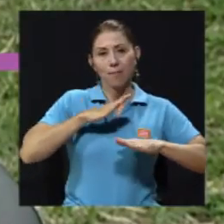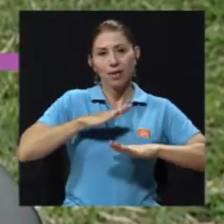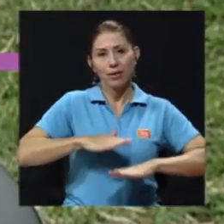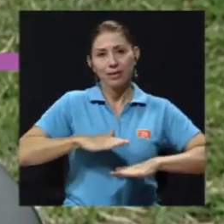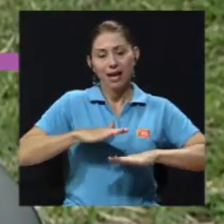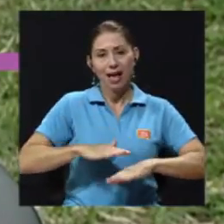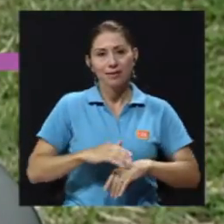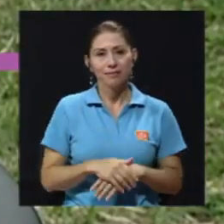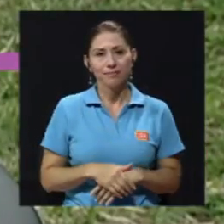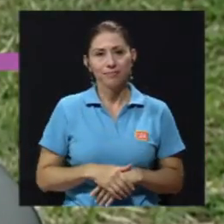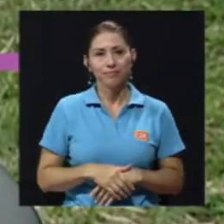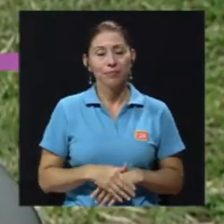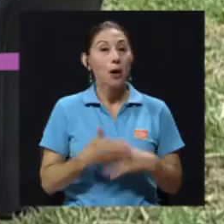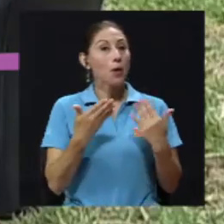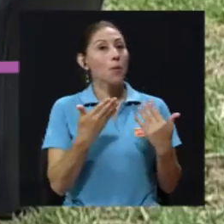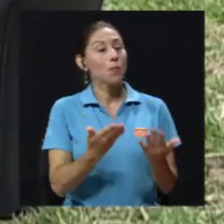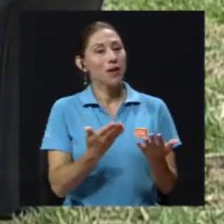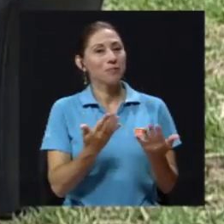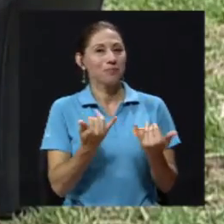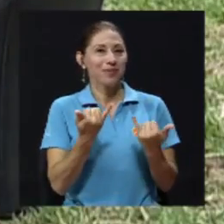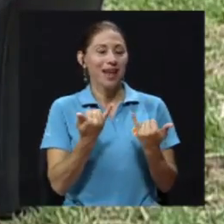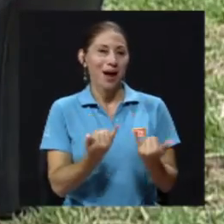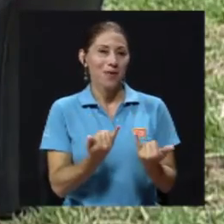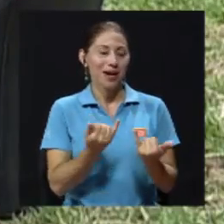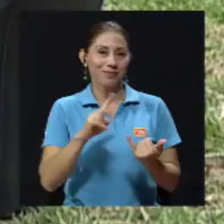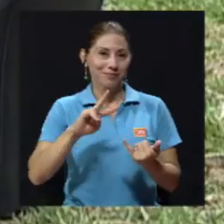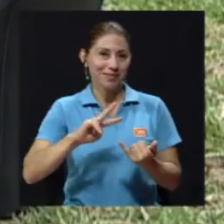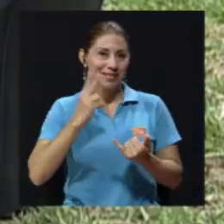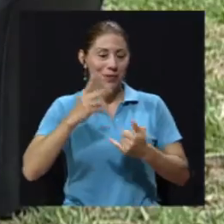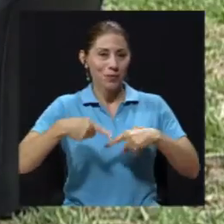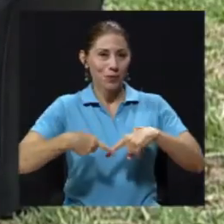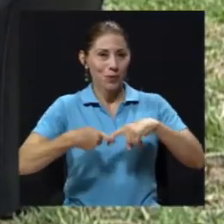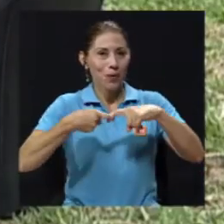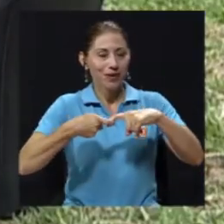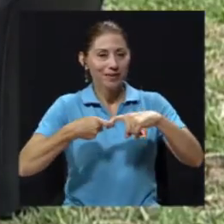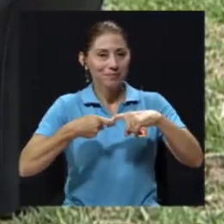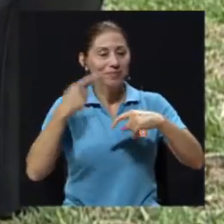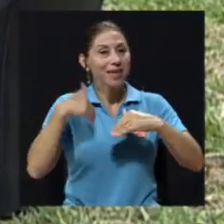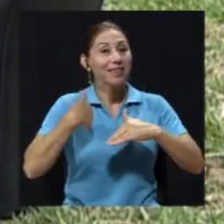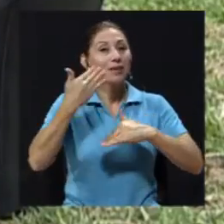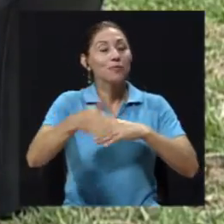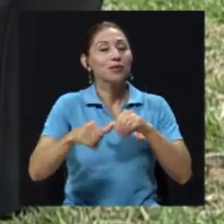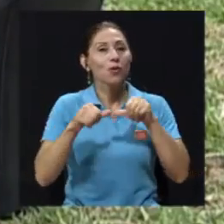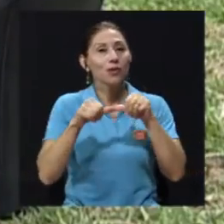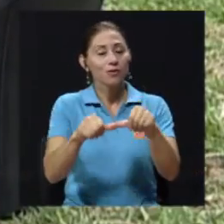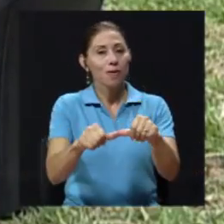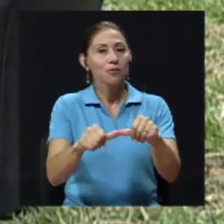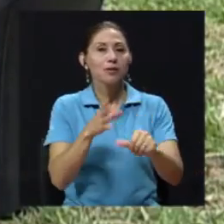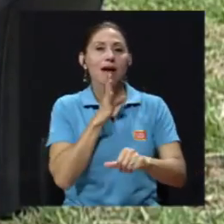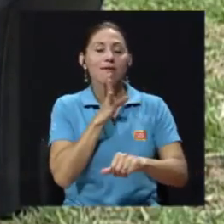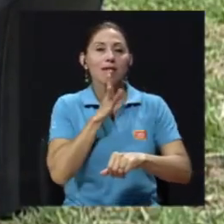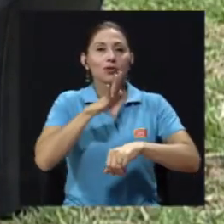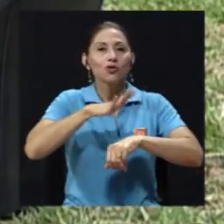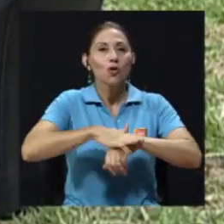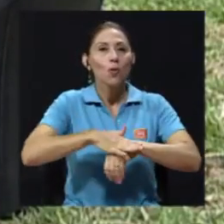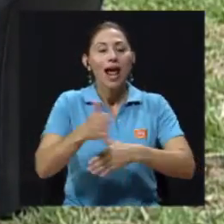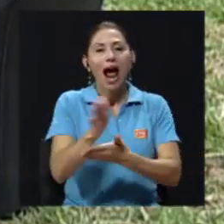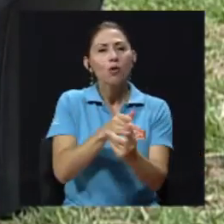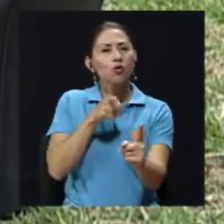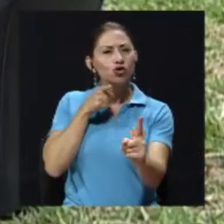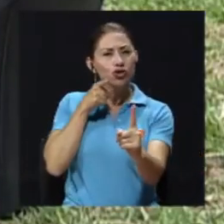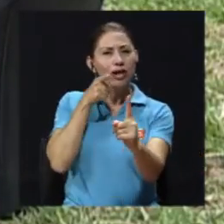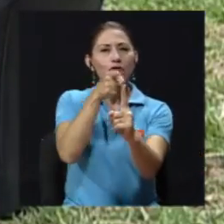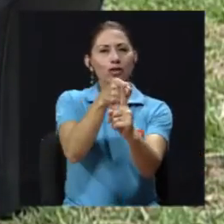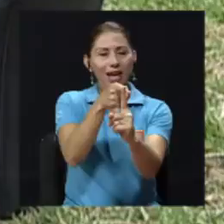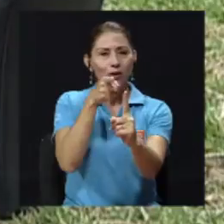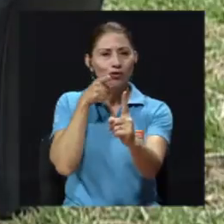Claro, bueno, doctora, vamos a hacer un segundo corte en este momento para regresar y conversar de pues algunos derroteros,